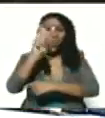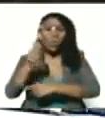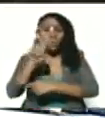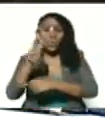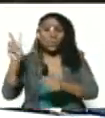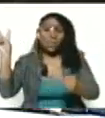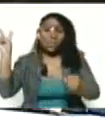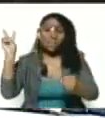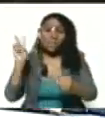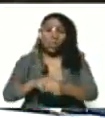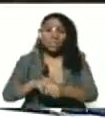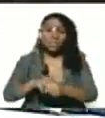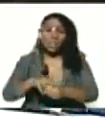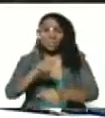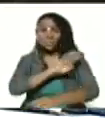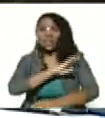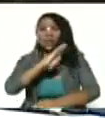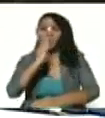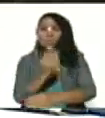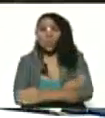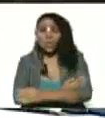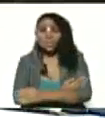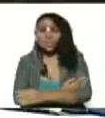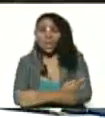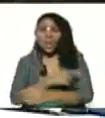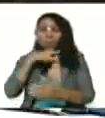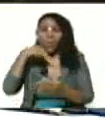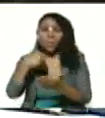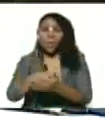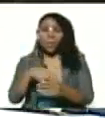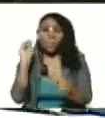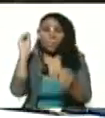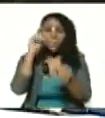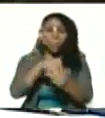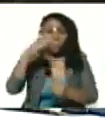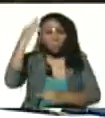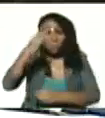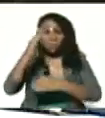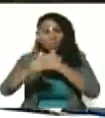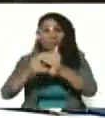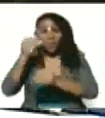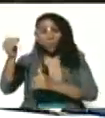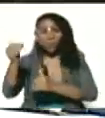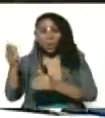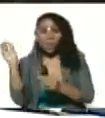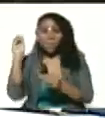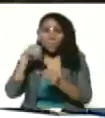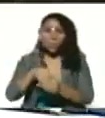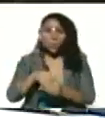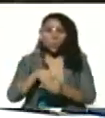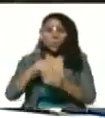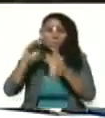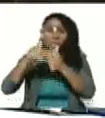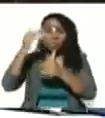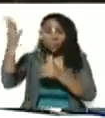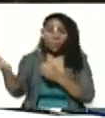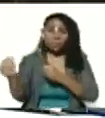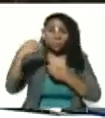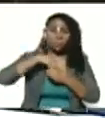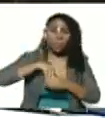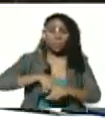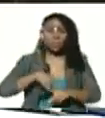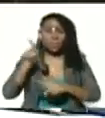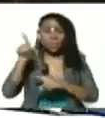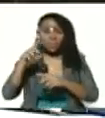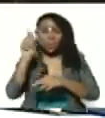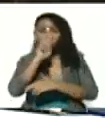la violencia, de la fuerza, a los llamados a intervención militar extranjera, a invasión militar extranjera, al uso de